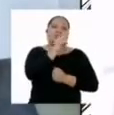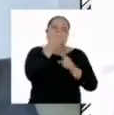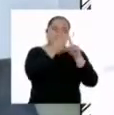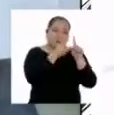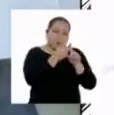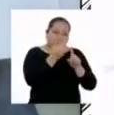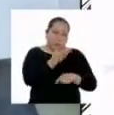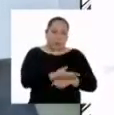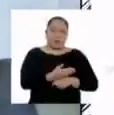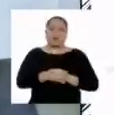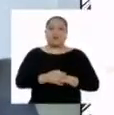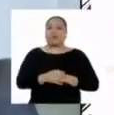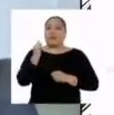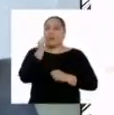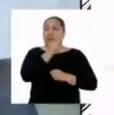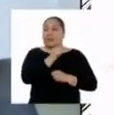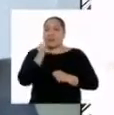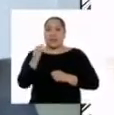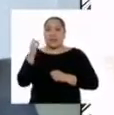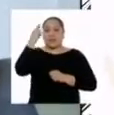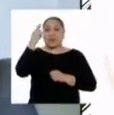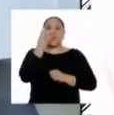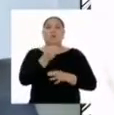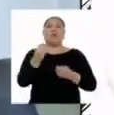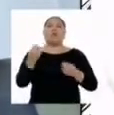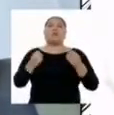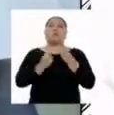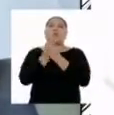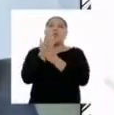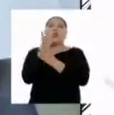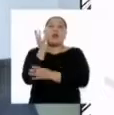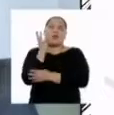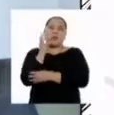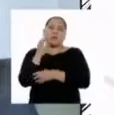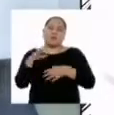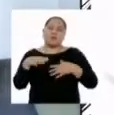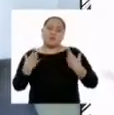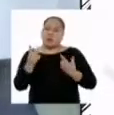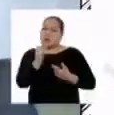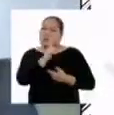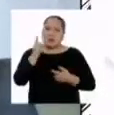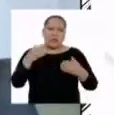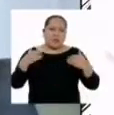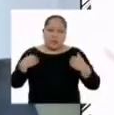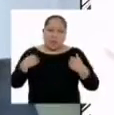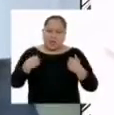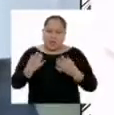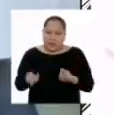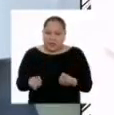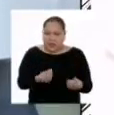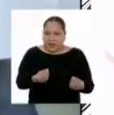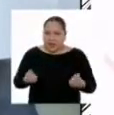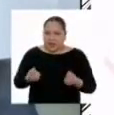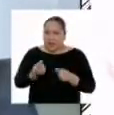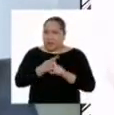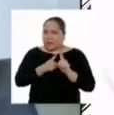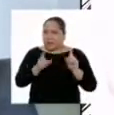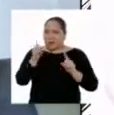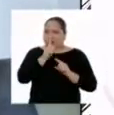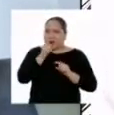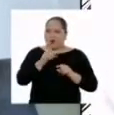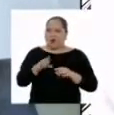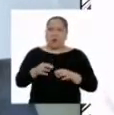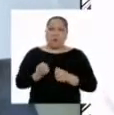entre otros. Es por esto que muchas plantas pueden sobrevivir sin suelo, pero no pueden sobrevivir sin